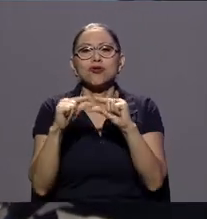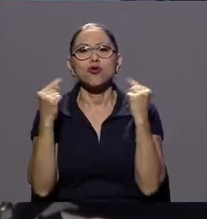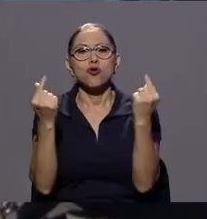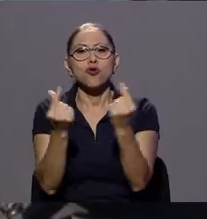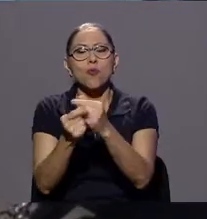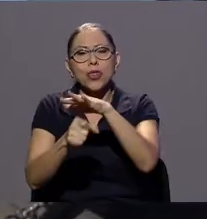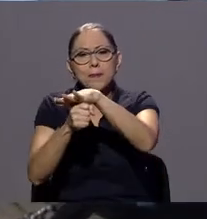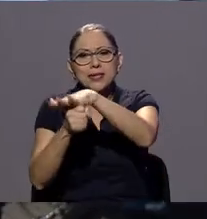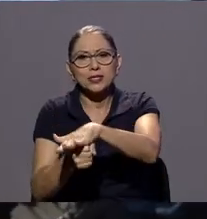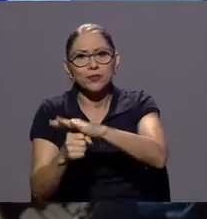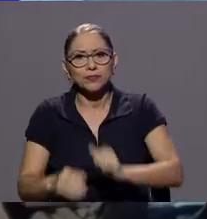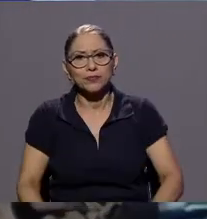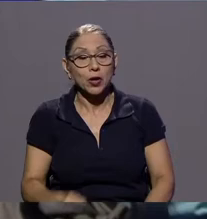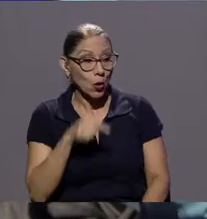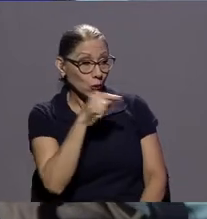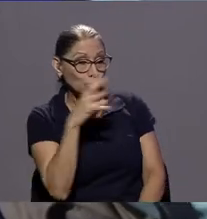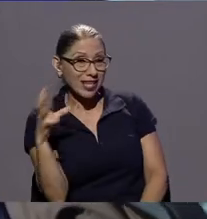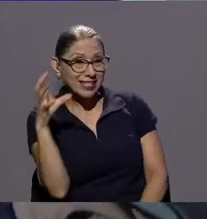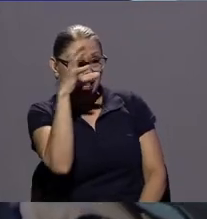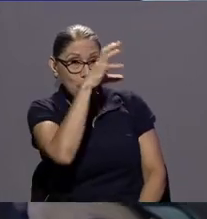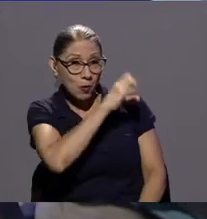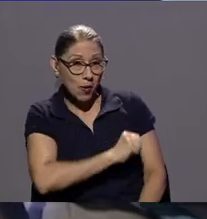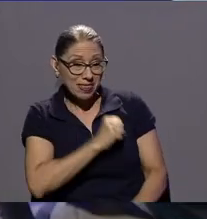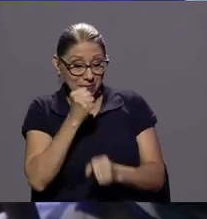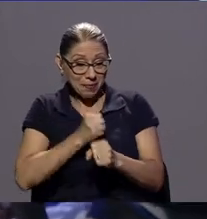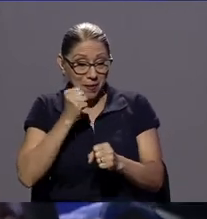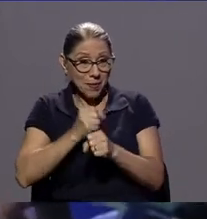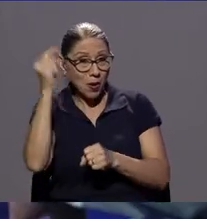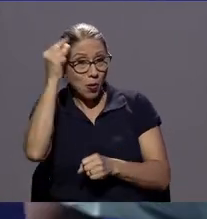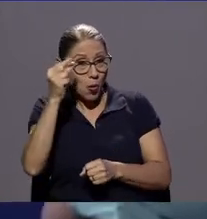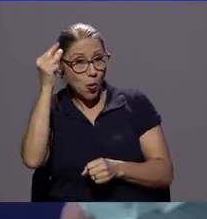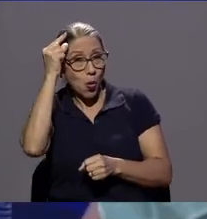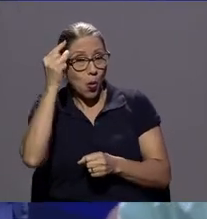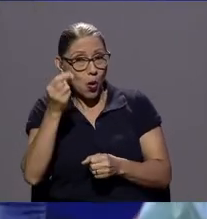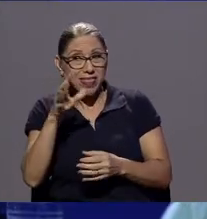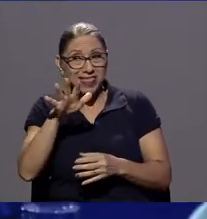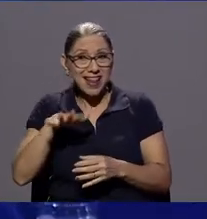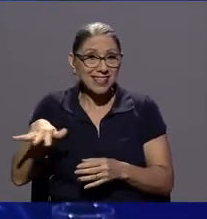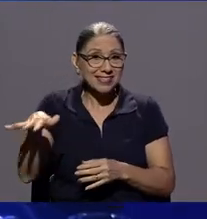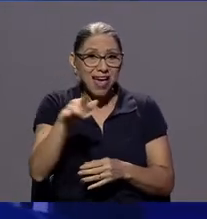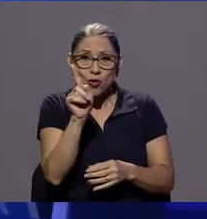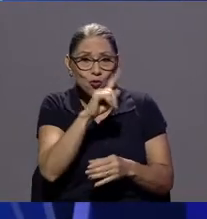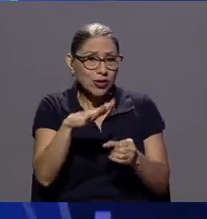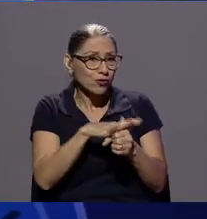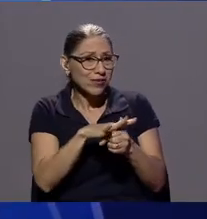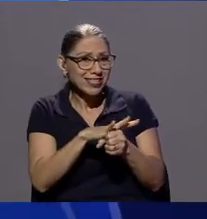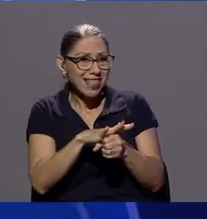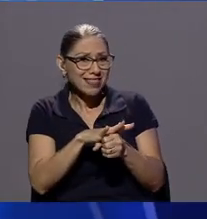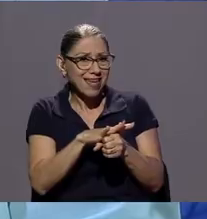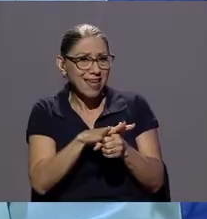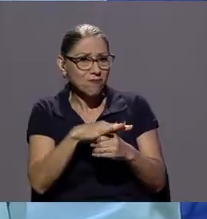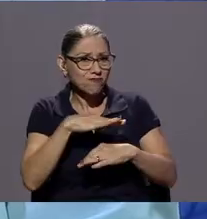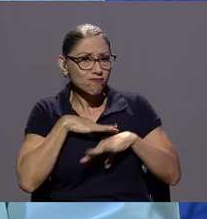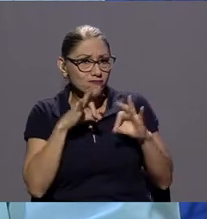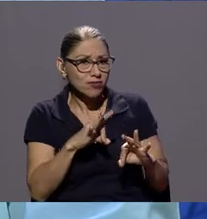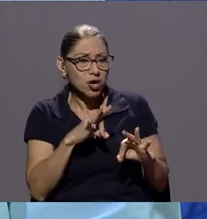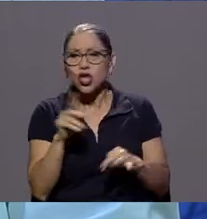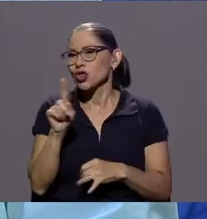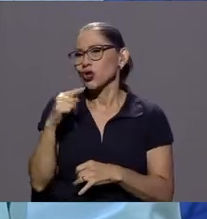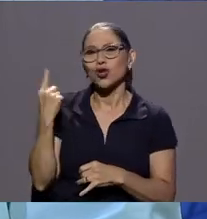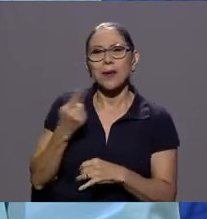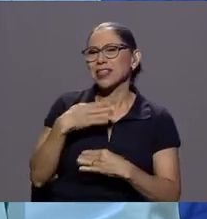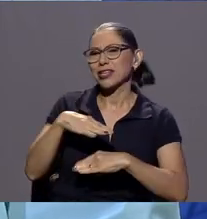la acción del Estado no es suficiente? No solo no es suficiente sino que en muchas